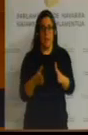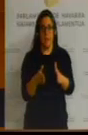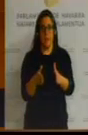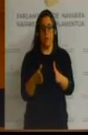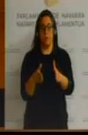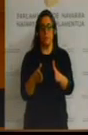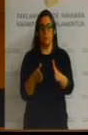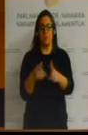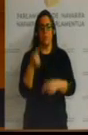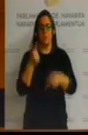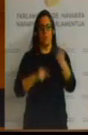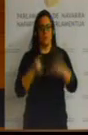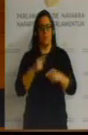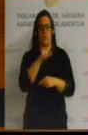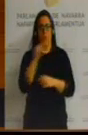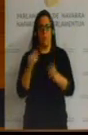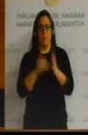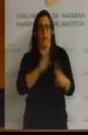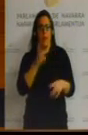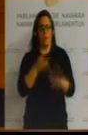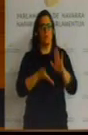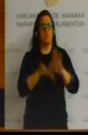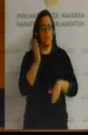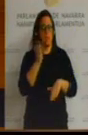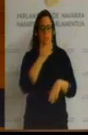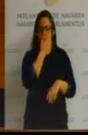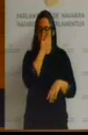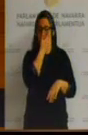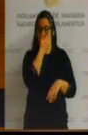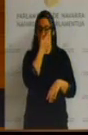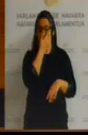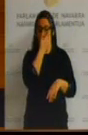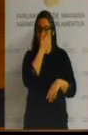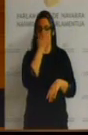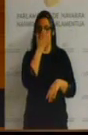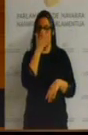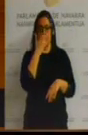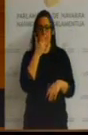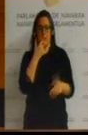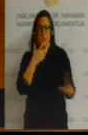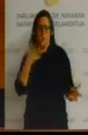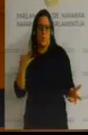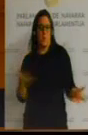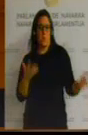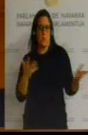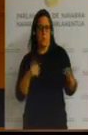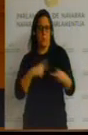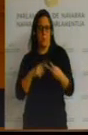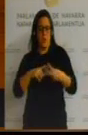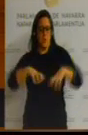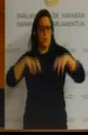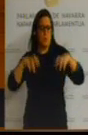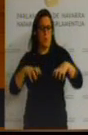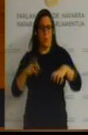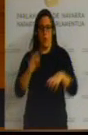presupuesto superior a los 100.000 euros, y que si ciercea, llueve o